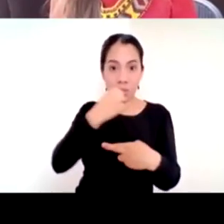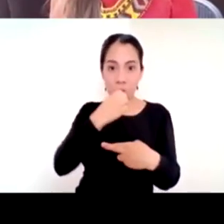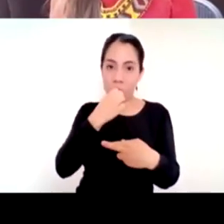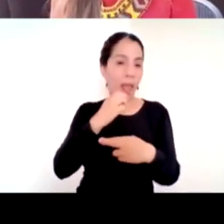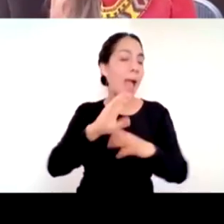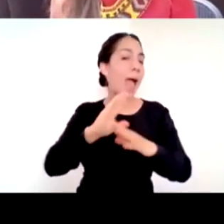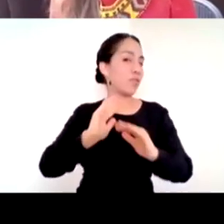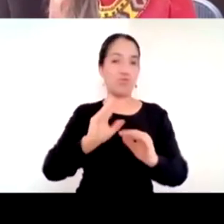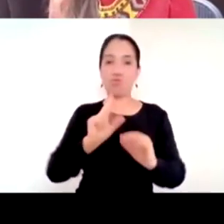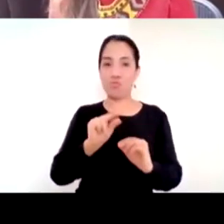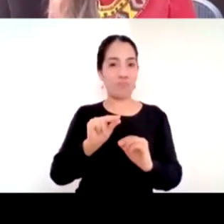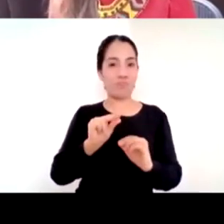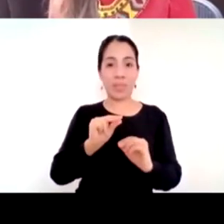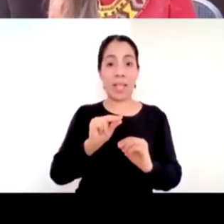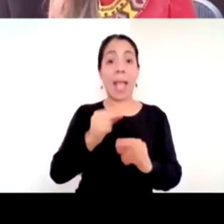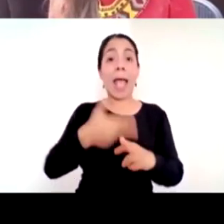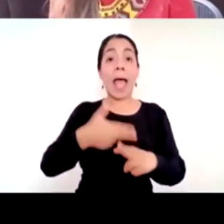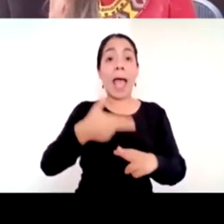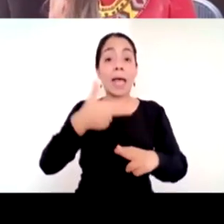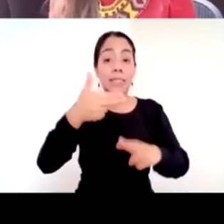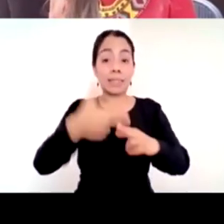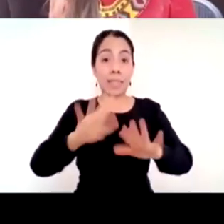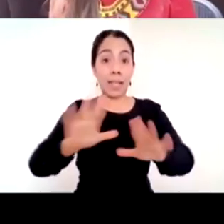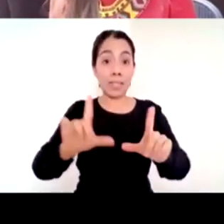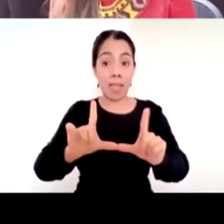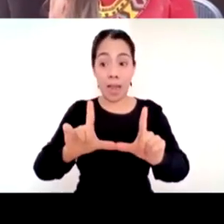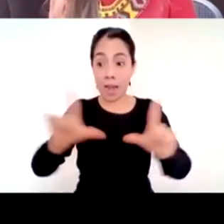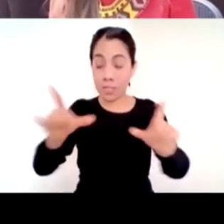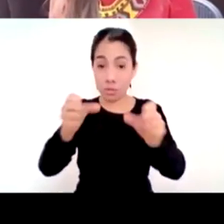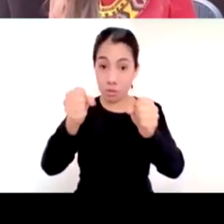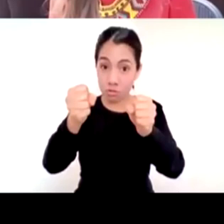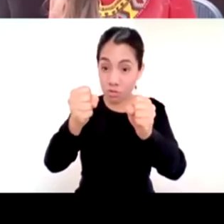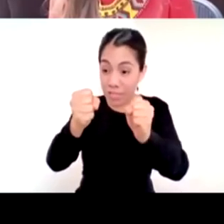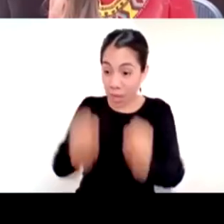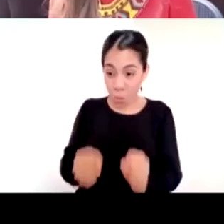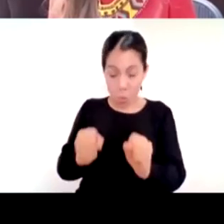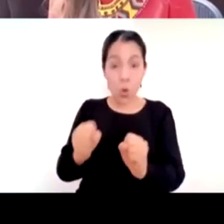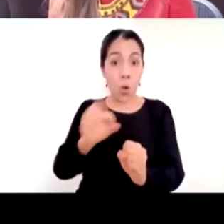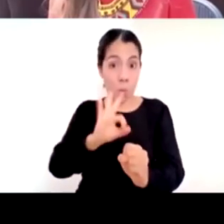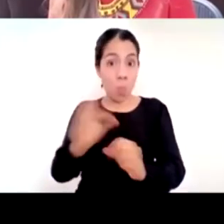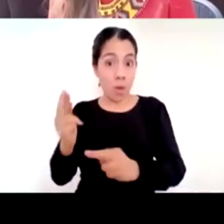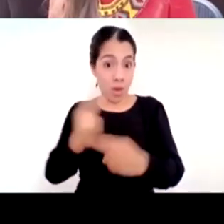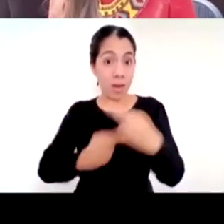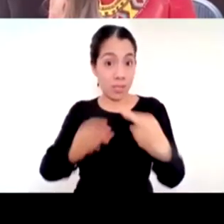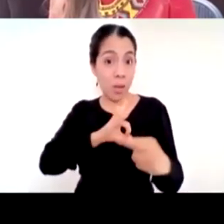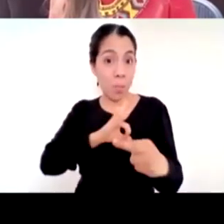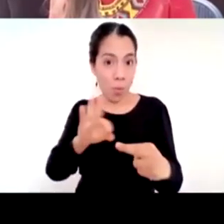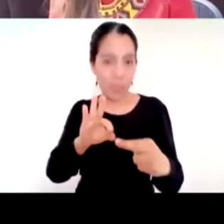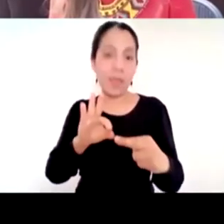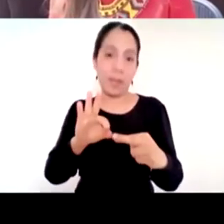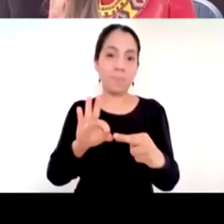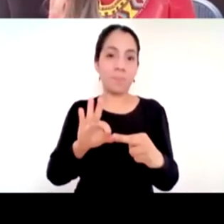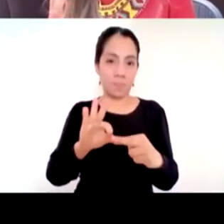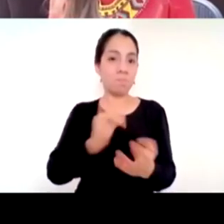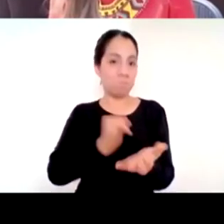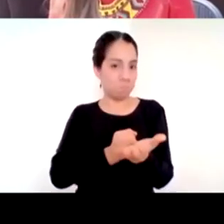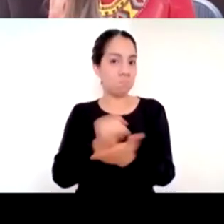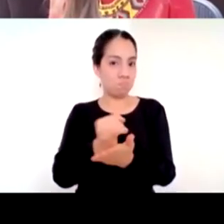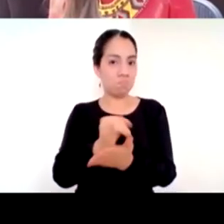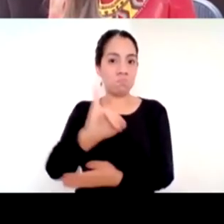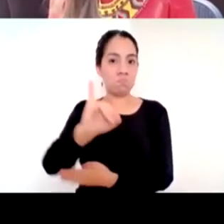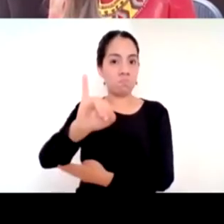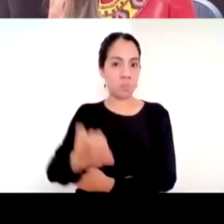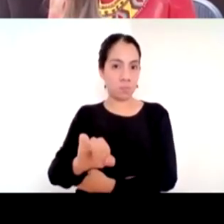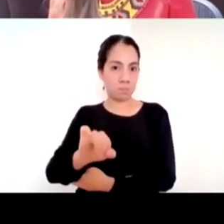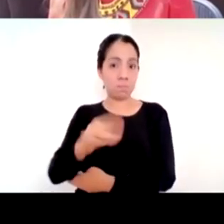actividades en la escuela. Entonces, otros países no hicieron así, otros países lo que hicieron